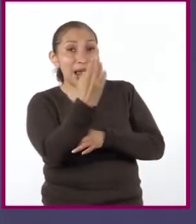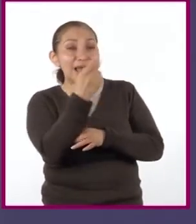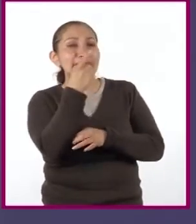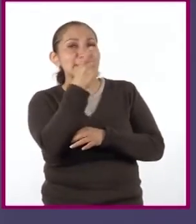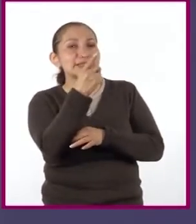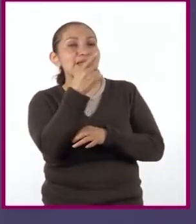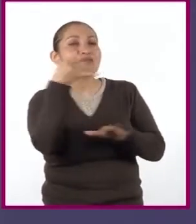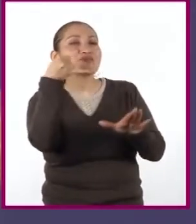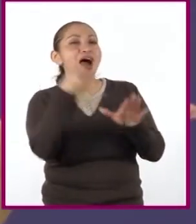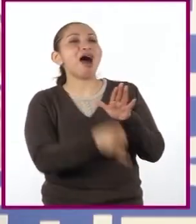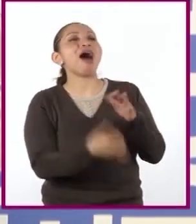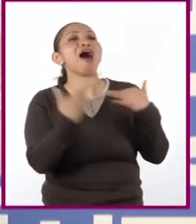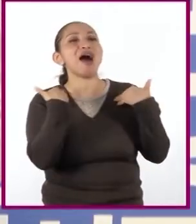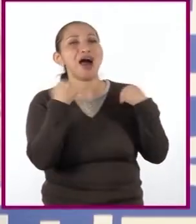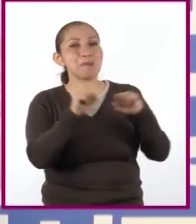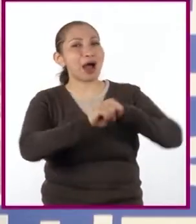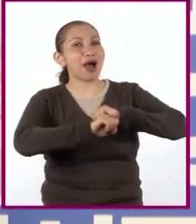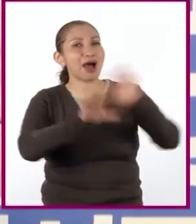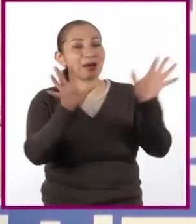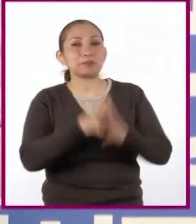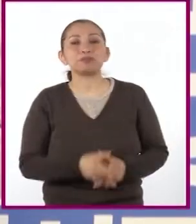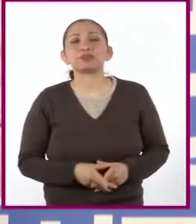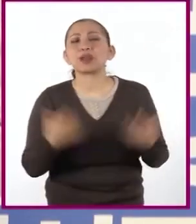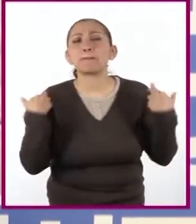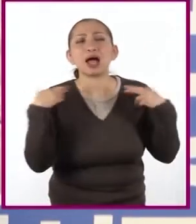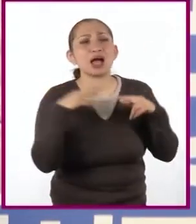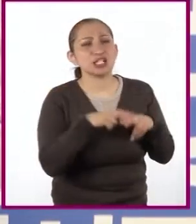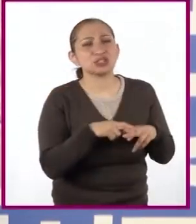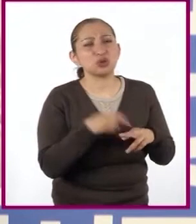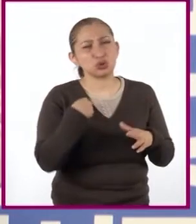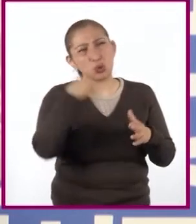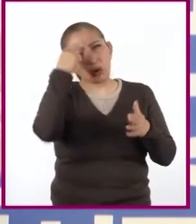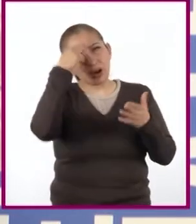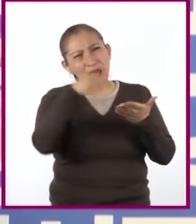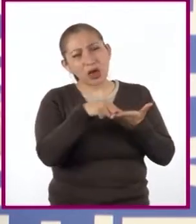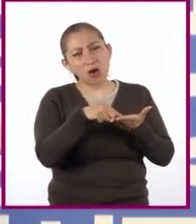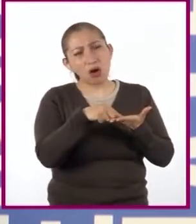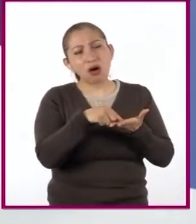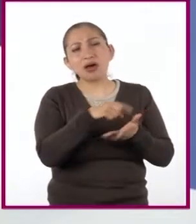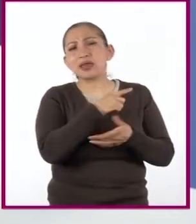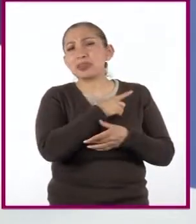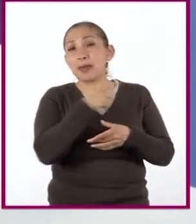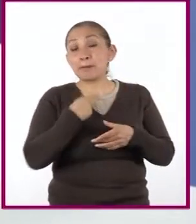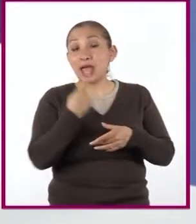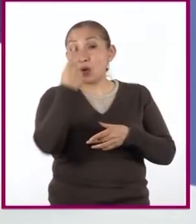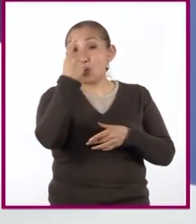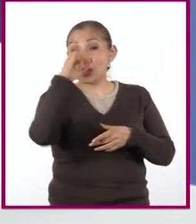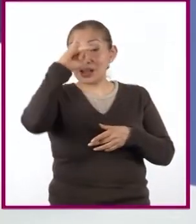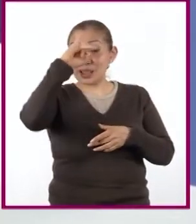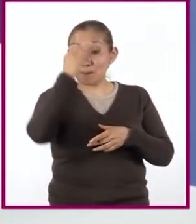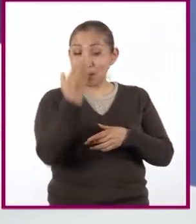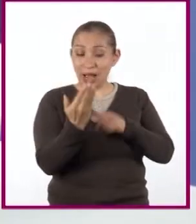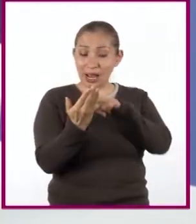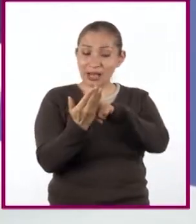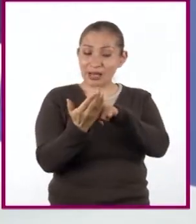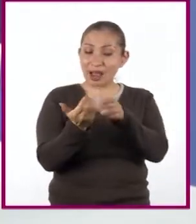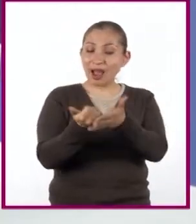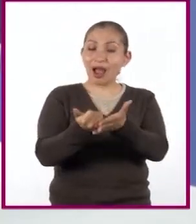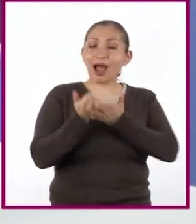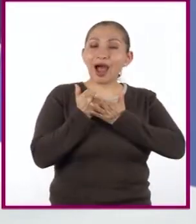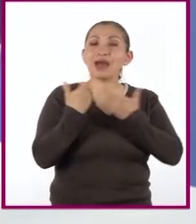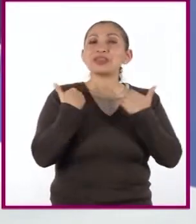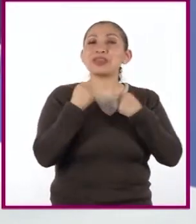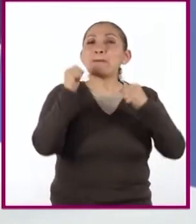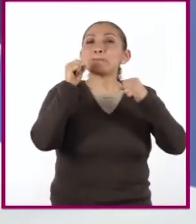más que mil palabras. Maestro Antonio, aunque creo que más bien sería que una imagen ayuda a entender mejor